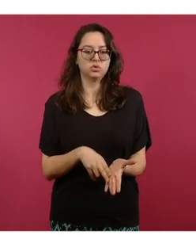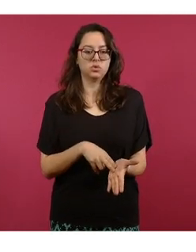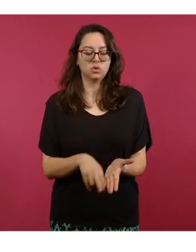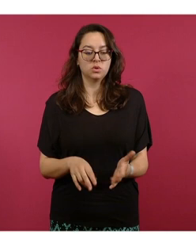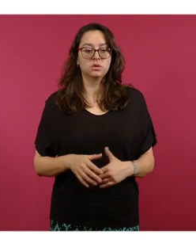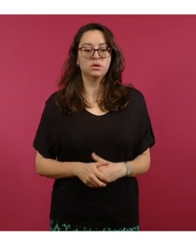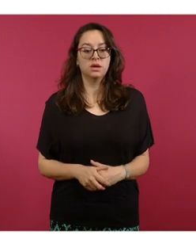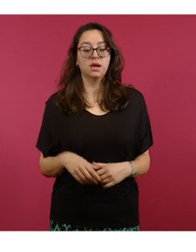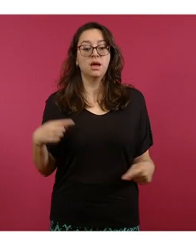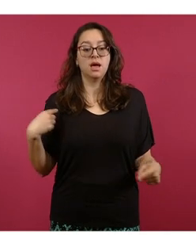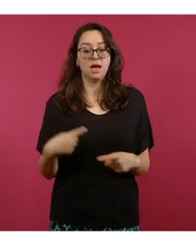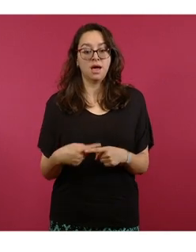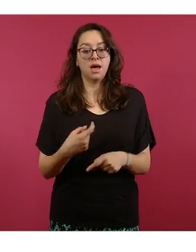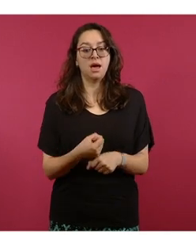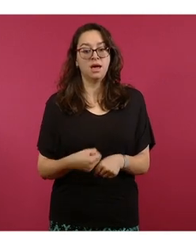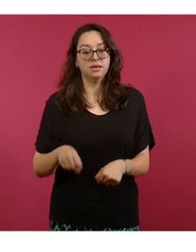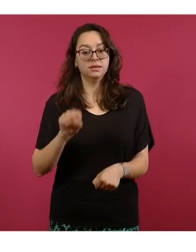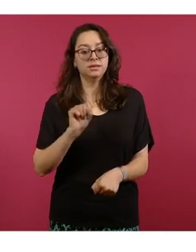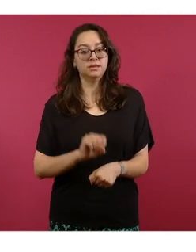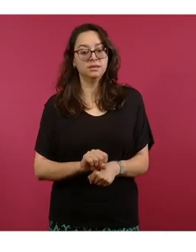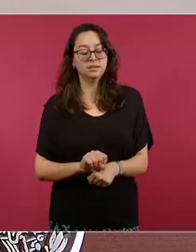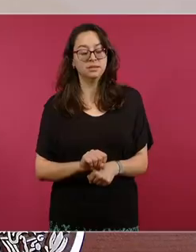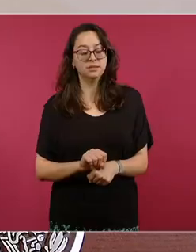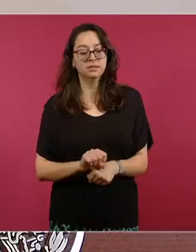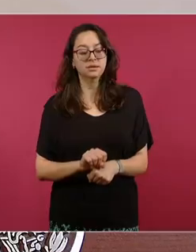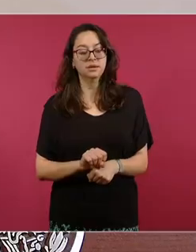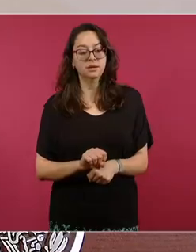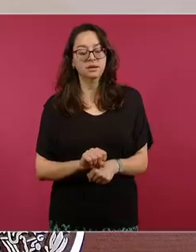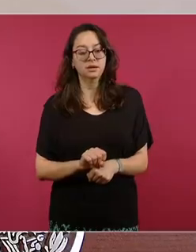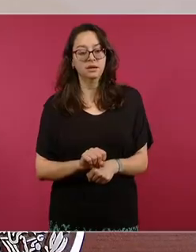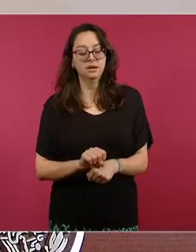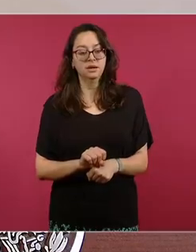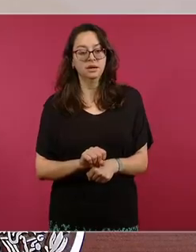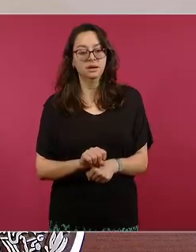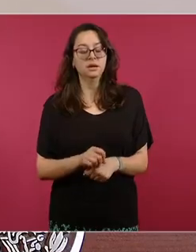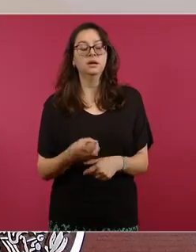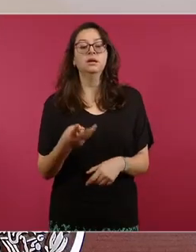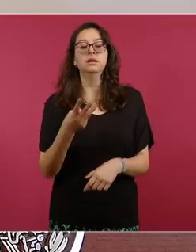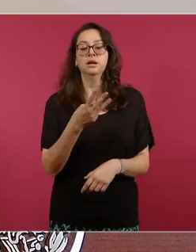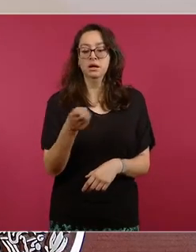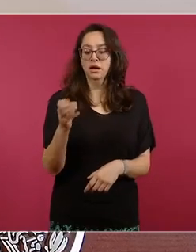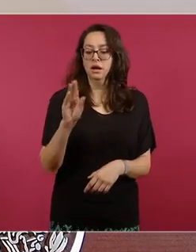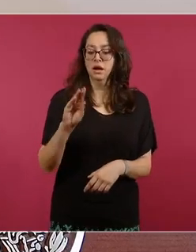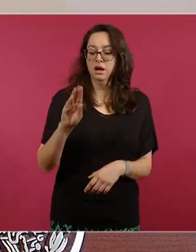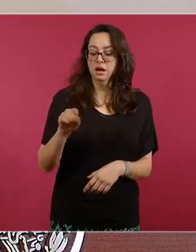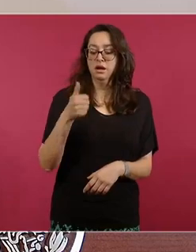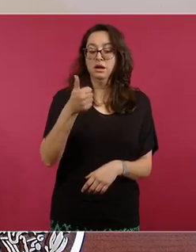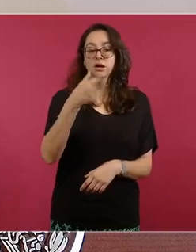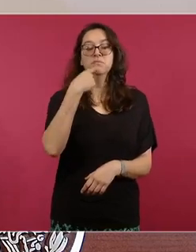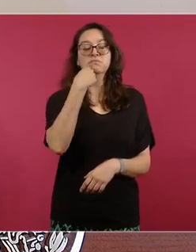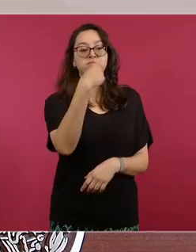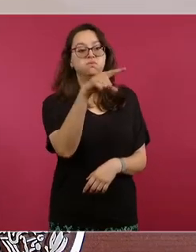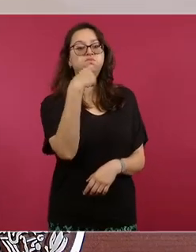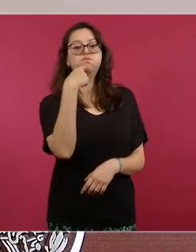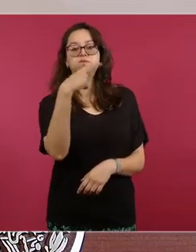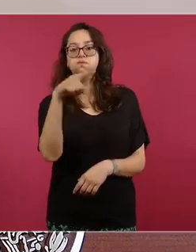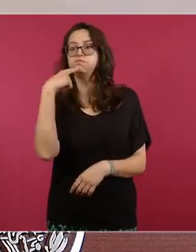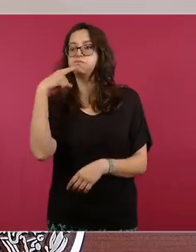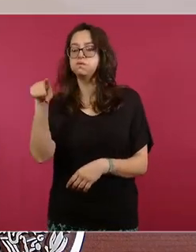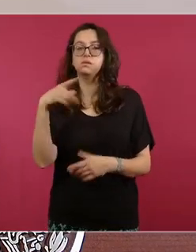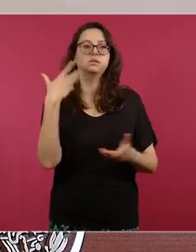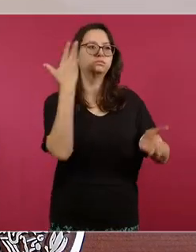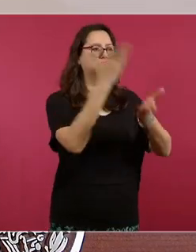Y esta semana, señor presidente, tuvimos 396 denuncias que fueron atendidas,